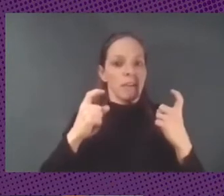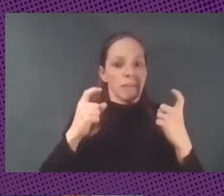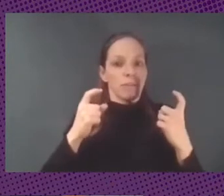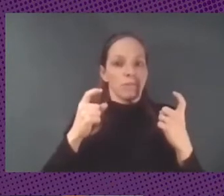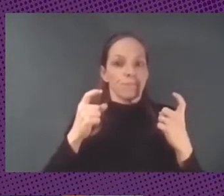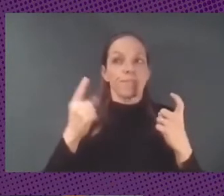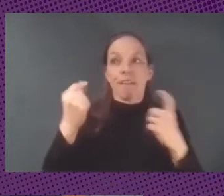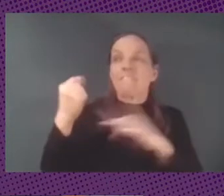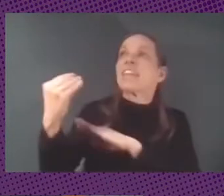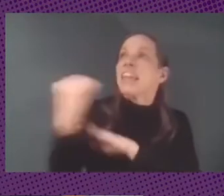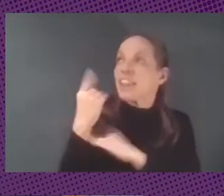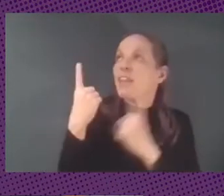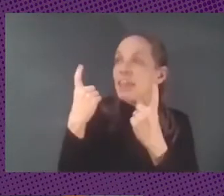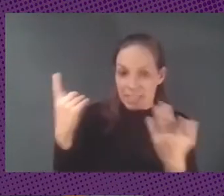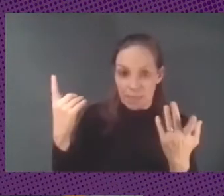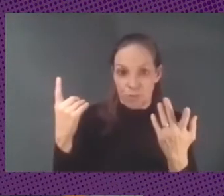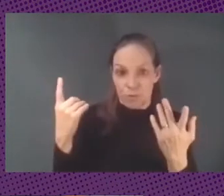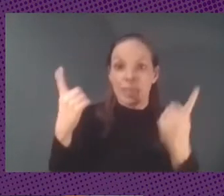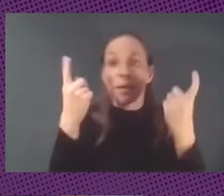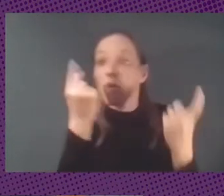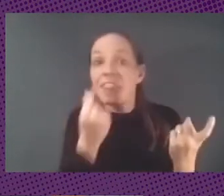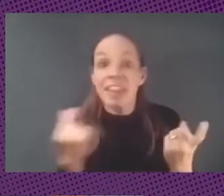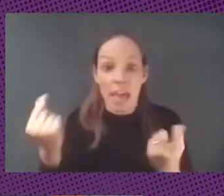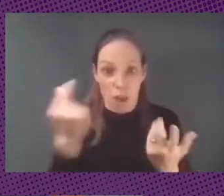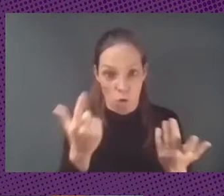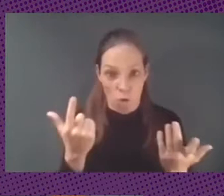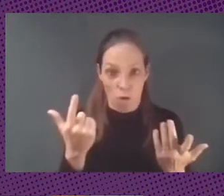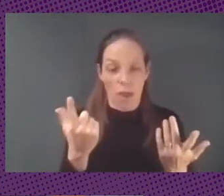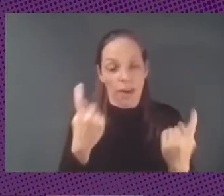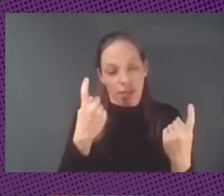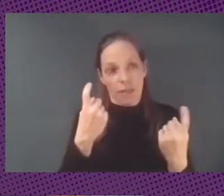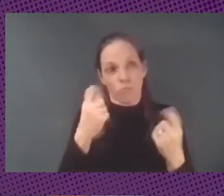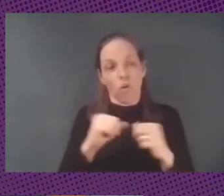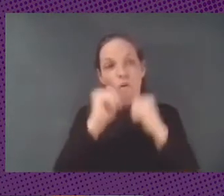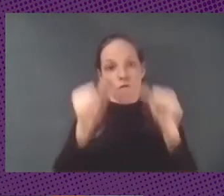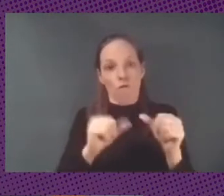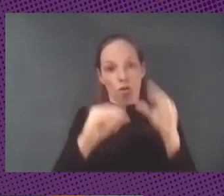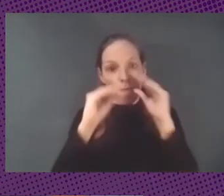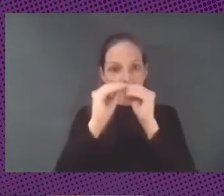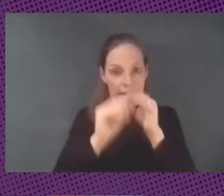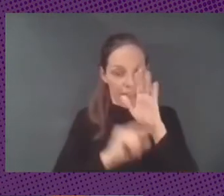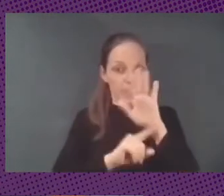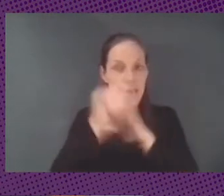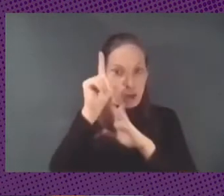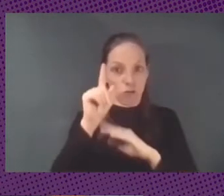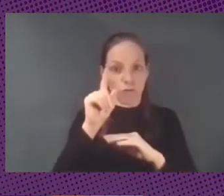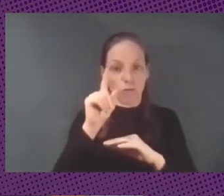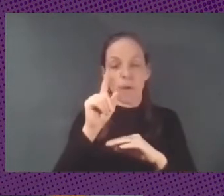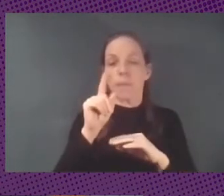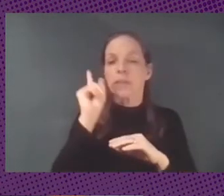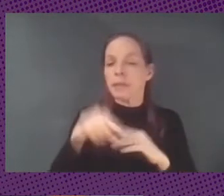financiación necesitamos necesitamos dinero necesitamos formas de desarrollar esto pero necesitamos